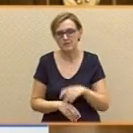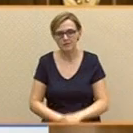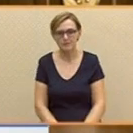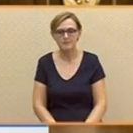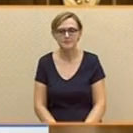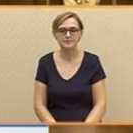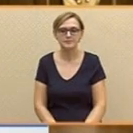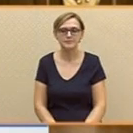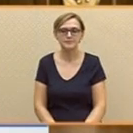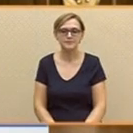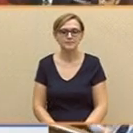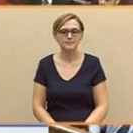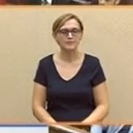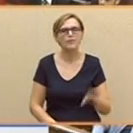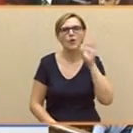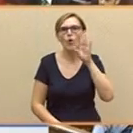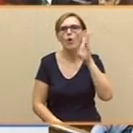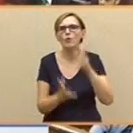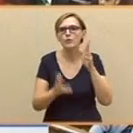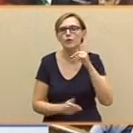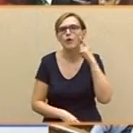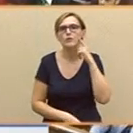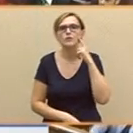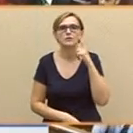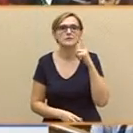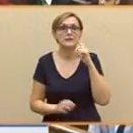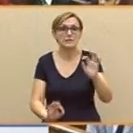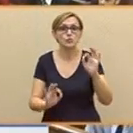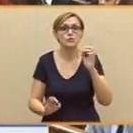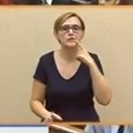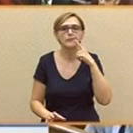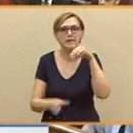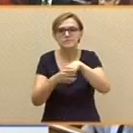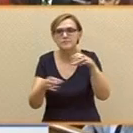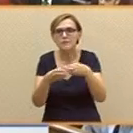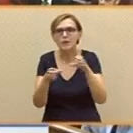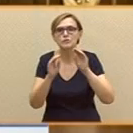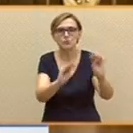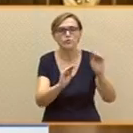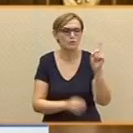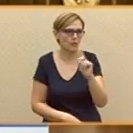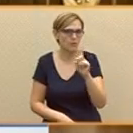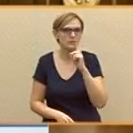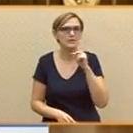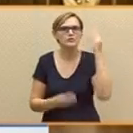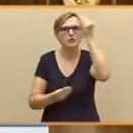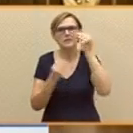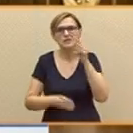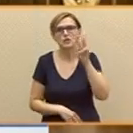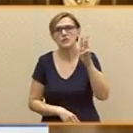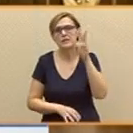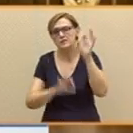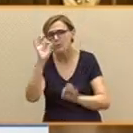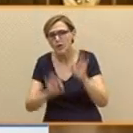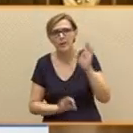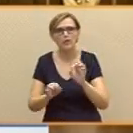no es exclusiva de su partido. Y no estoy pensando solamente en 3% y